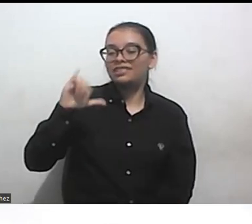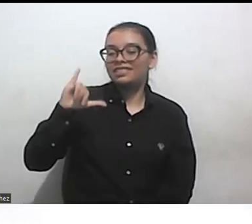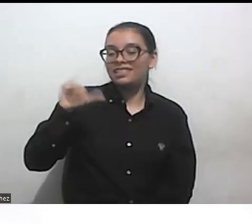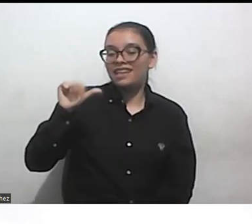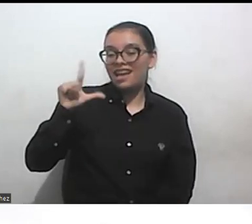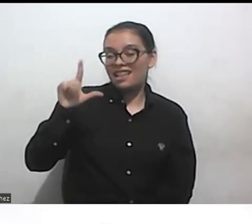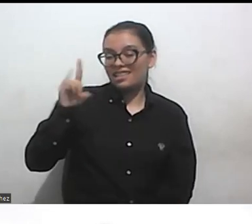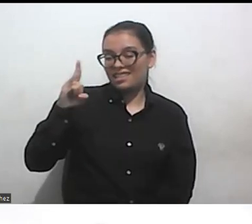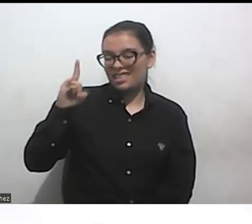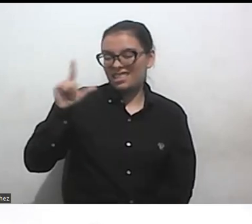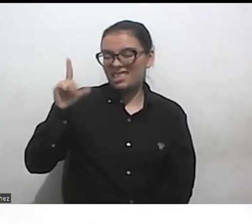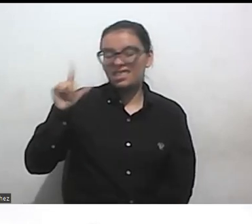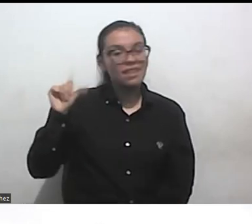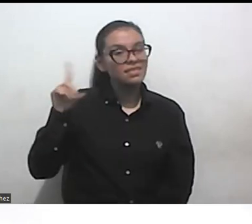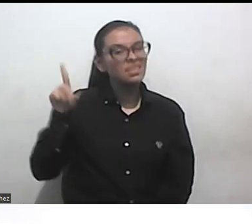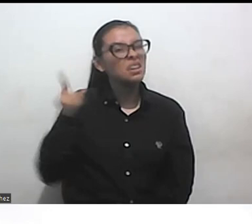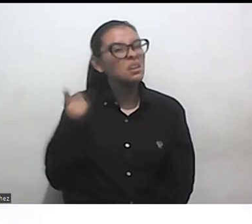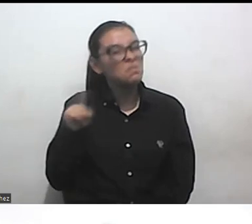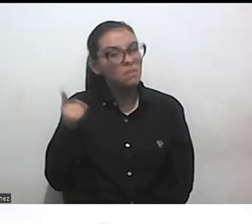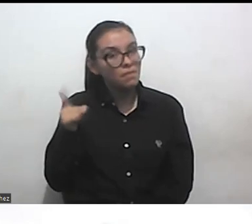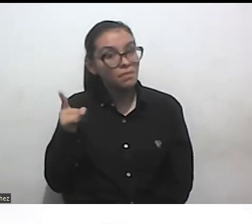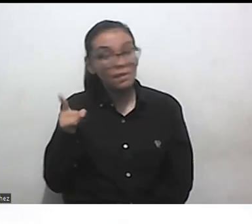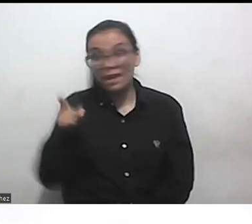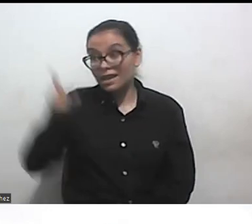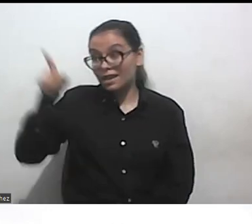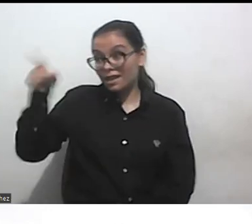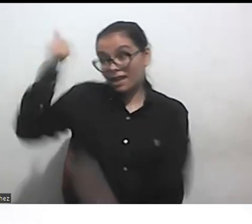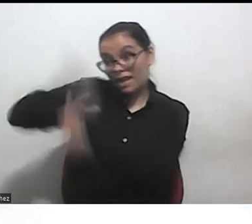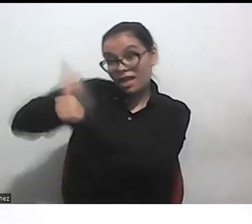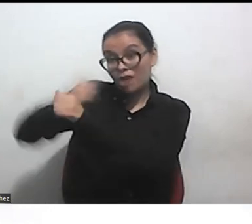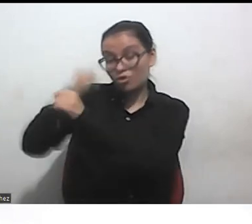que nos identifica en común